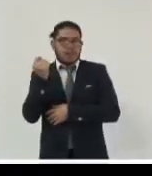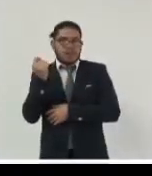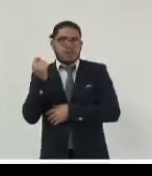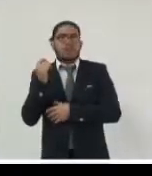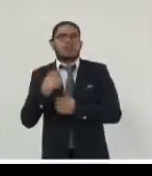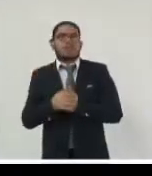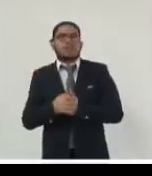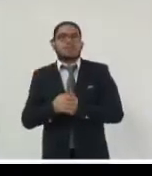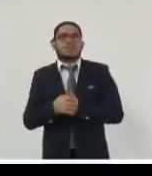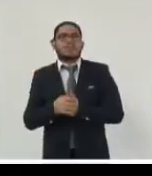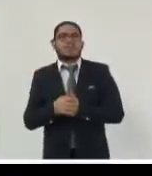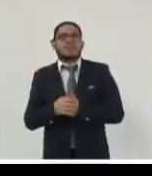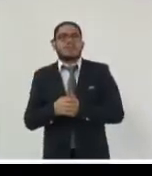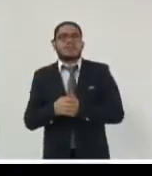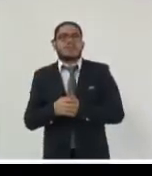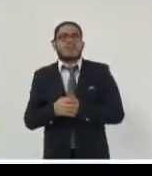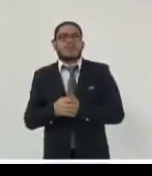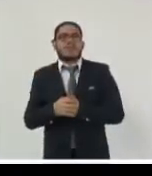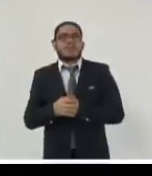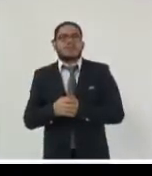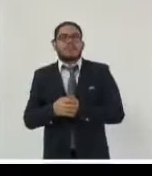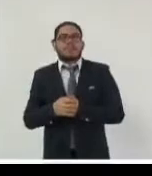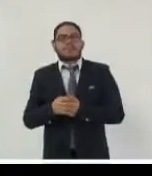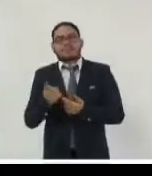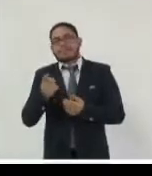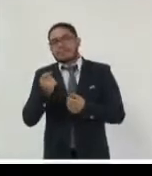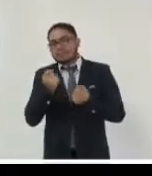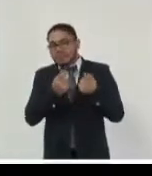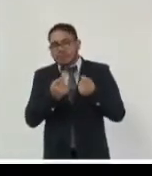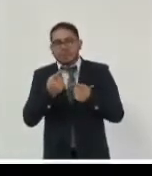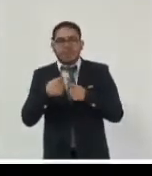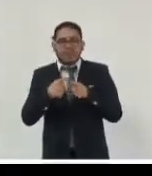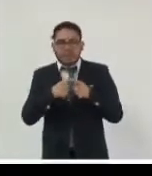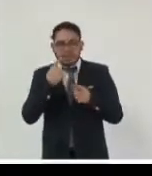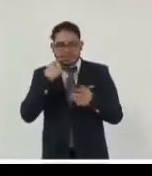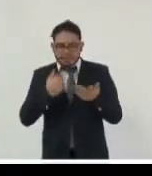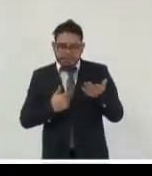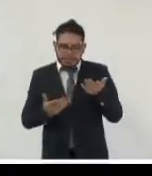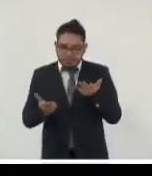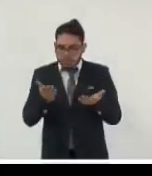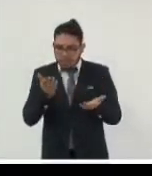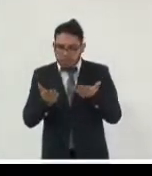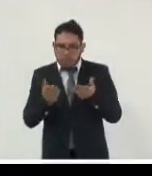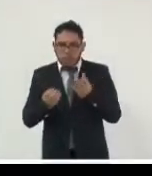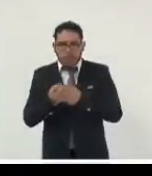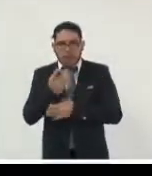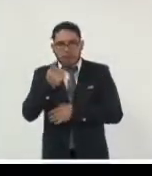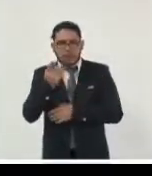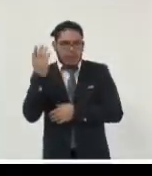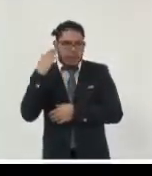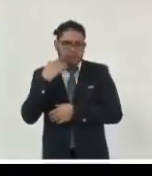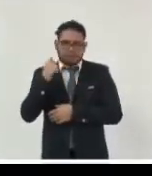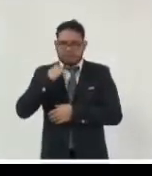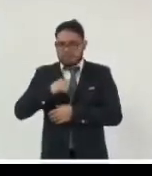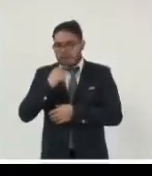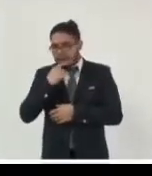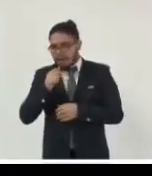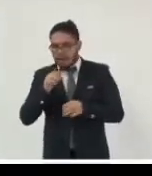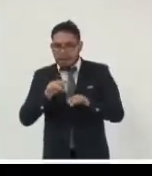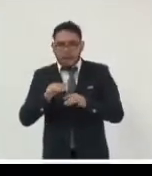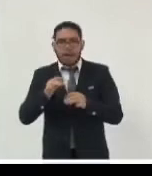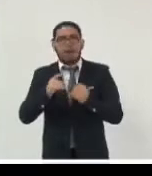fascinarnos con la tecnología de la cual somos entusiastas gestionados reconocer que vamos